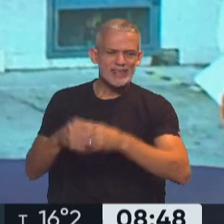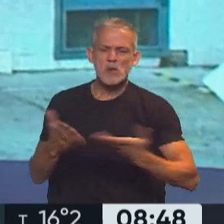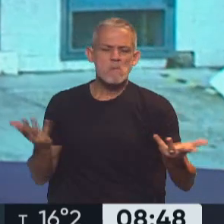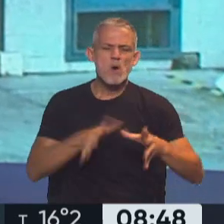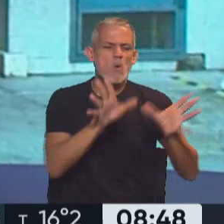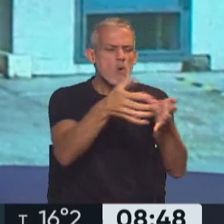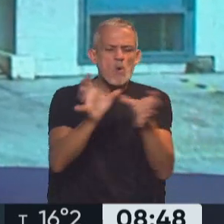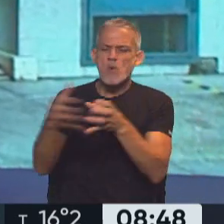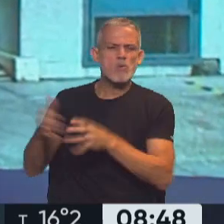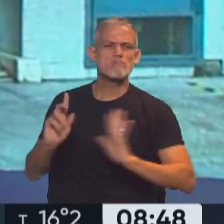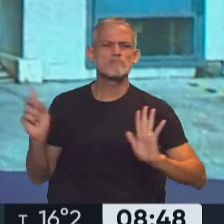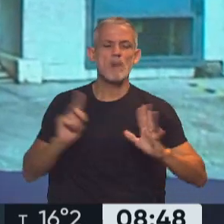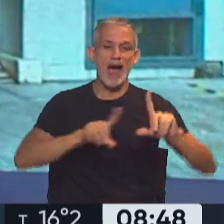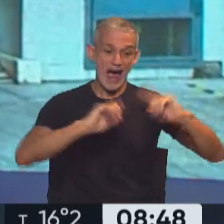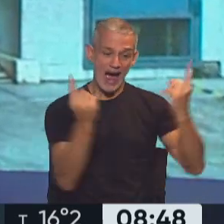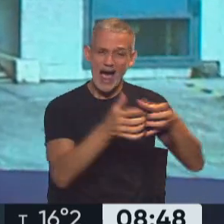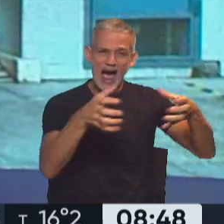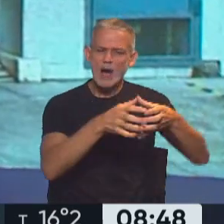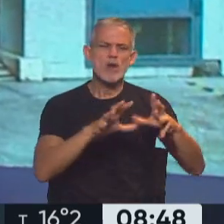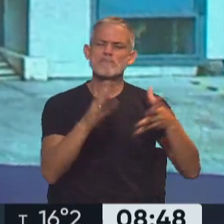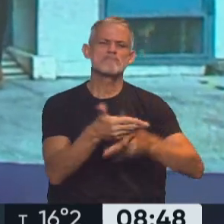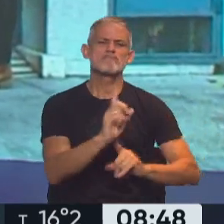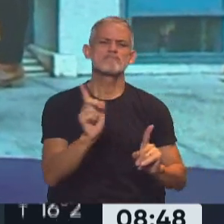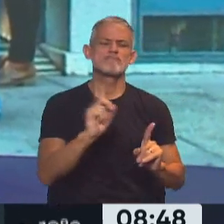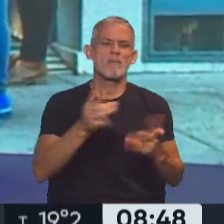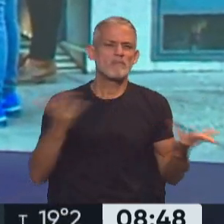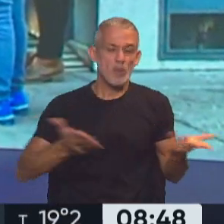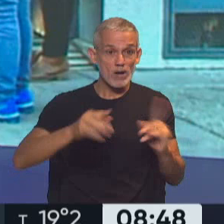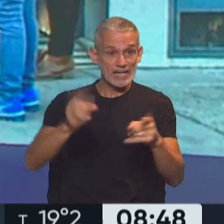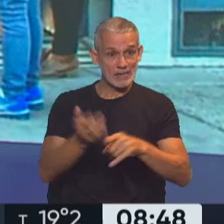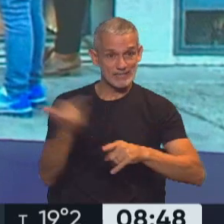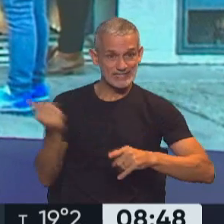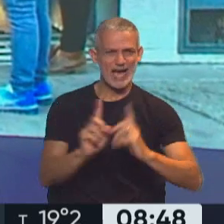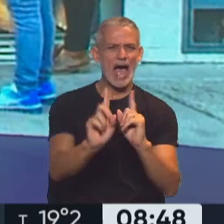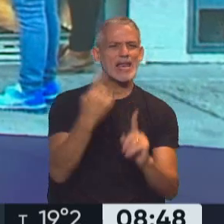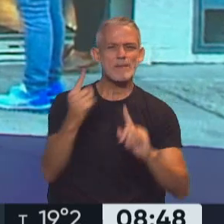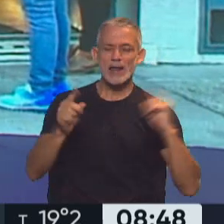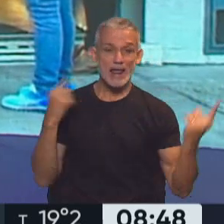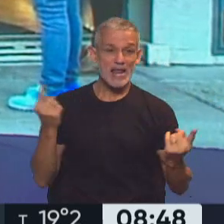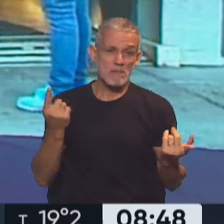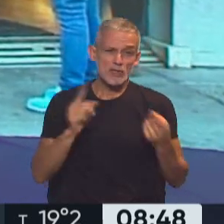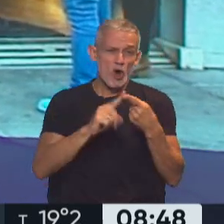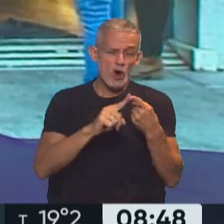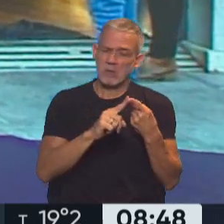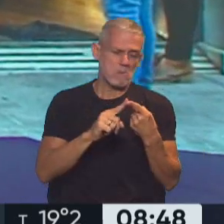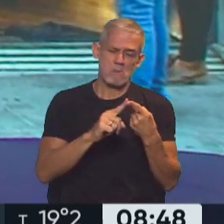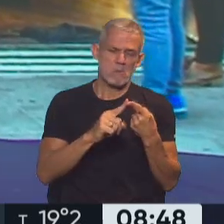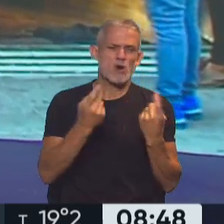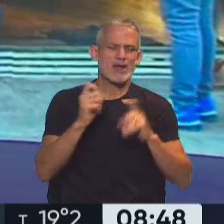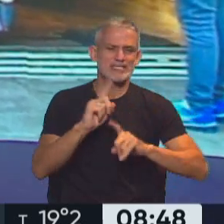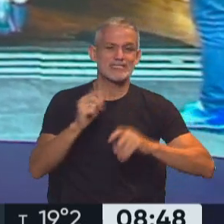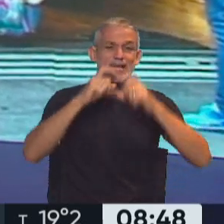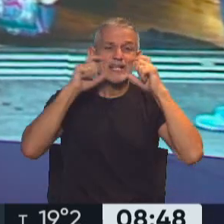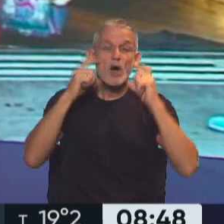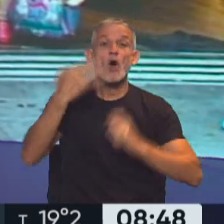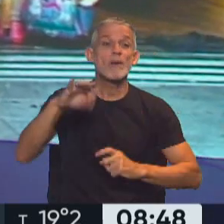burbujas, el aula no será una burbuja, por otro lado se elimina el aislamiento para los contactos estrechos y el tapabocas será de uso